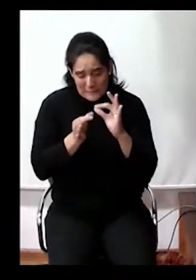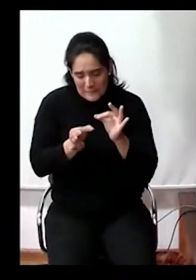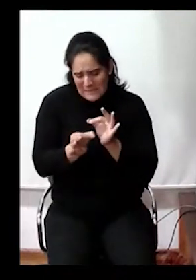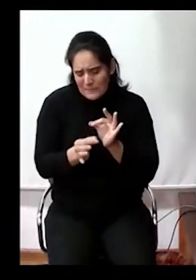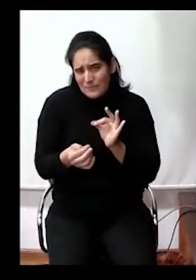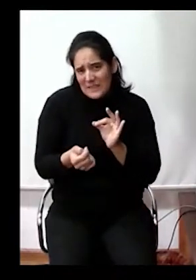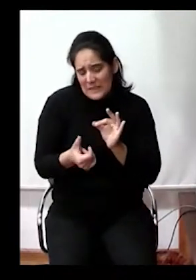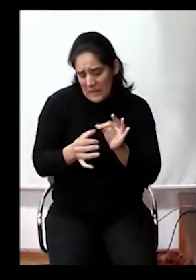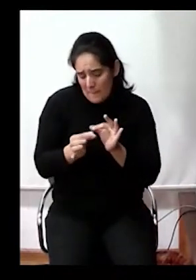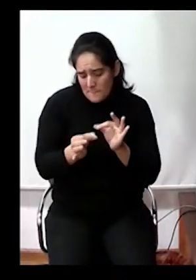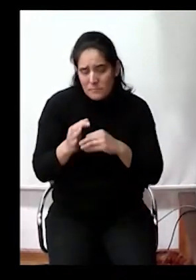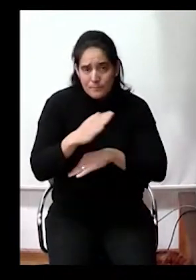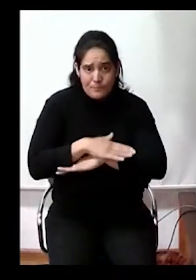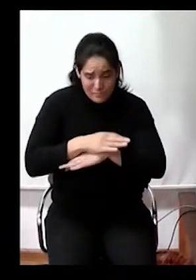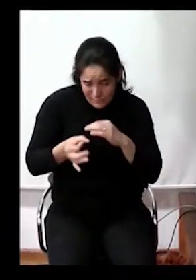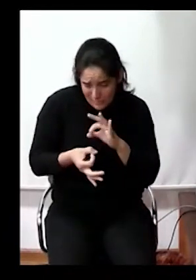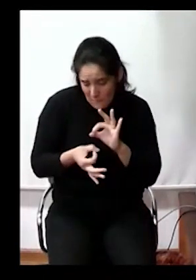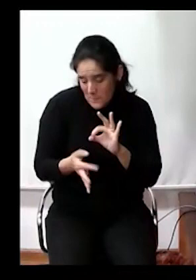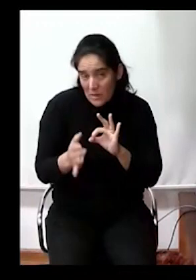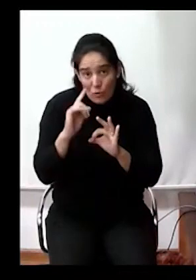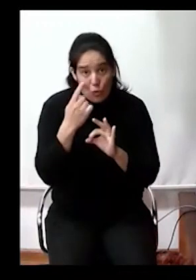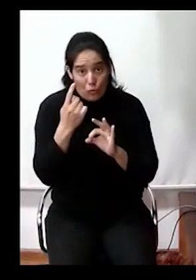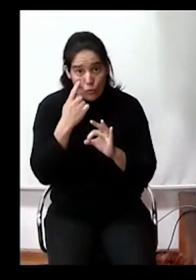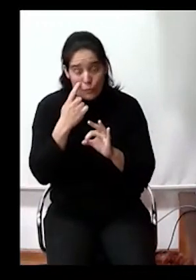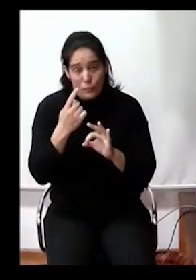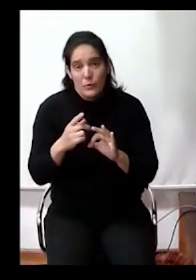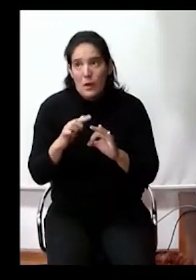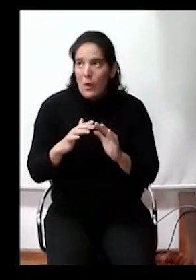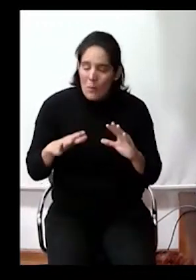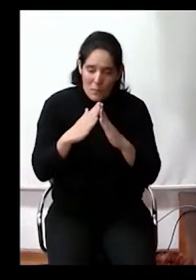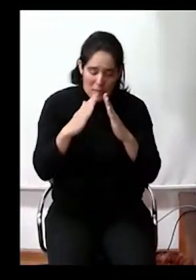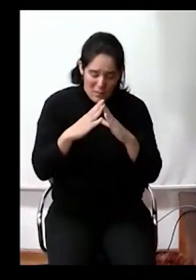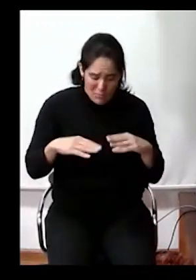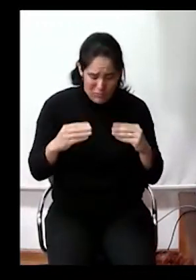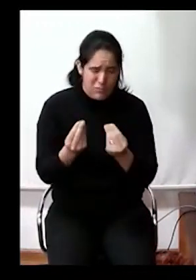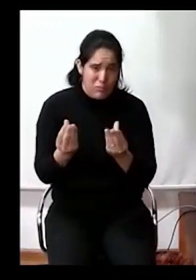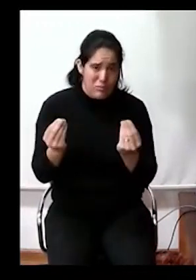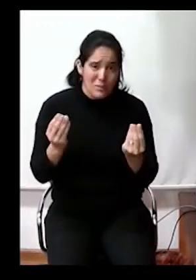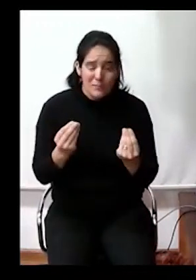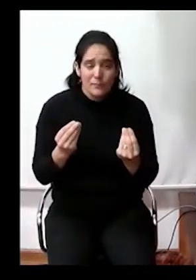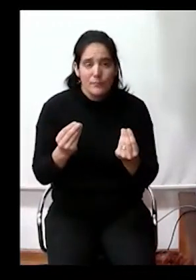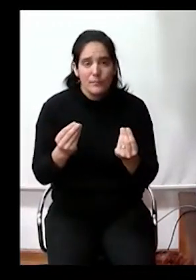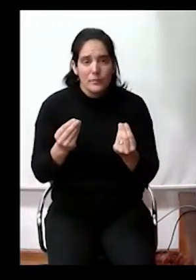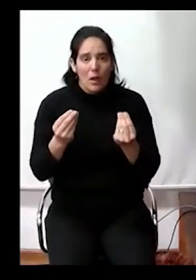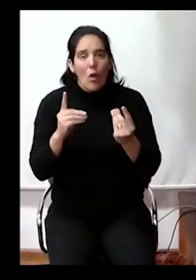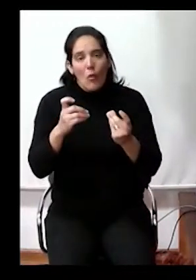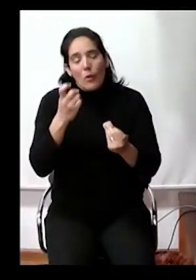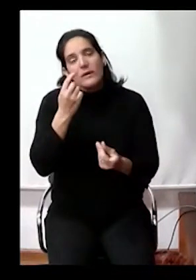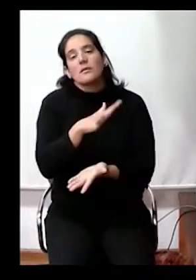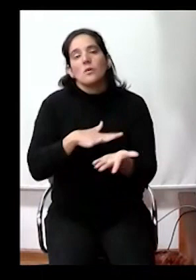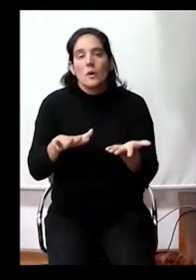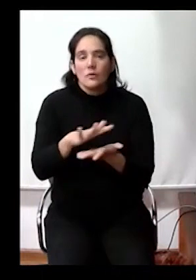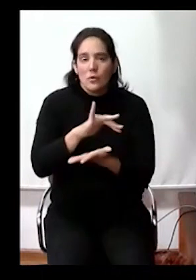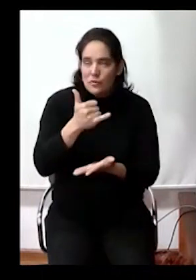centímetros, con las consecuencias ya conocidas en paredes inmobiliarios. Por supuesto que esta situación